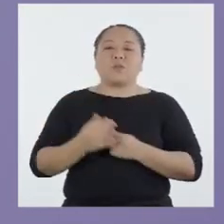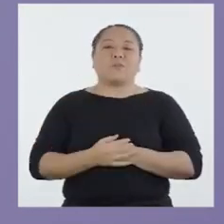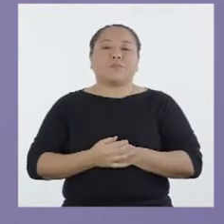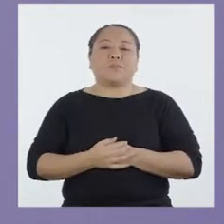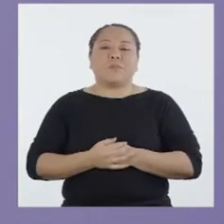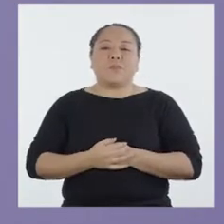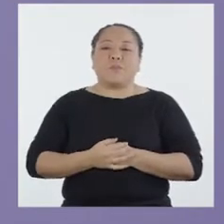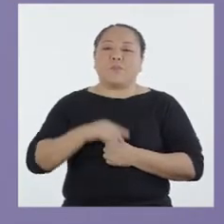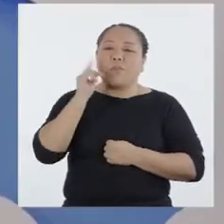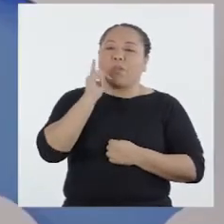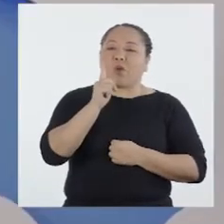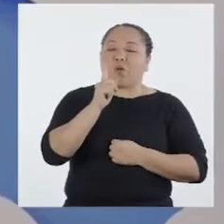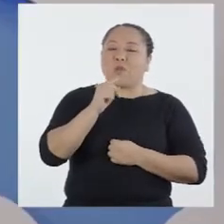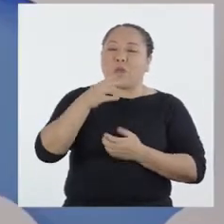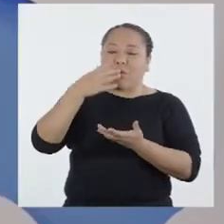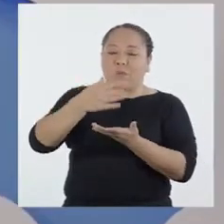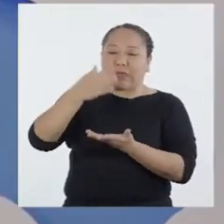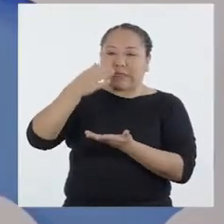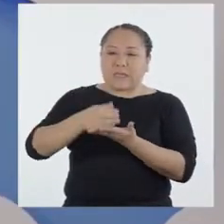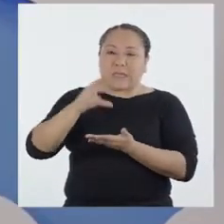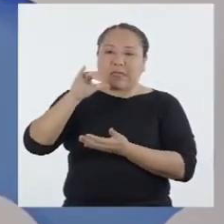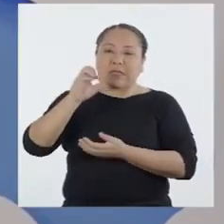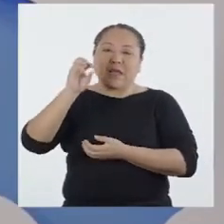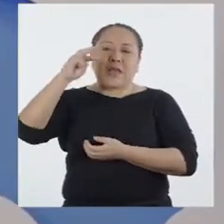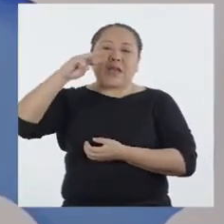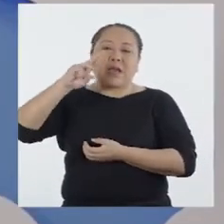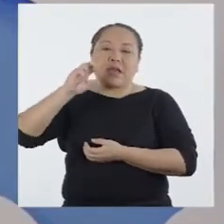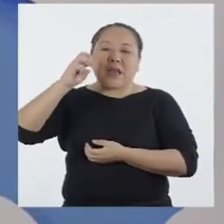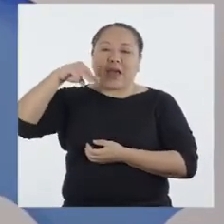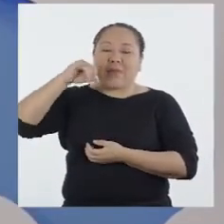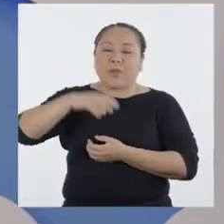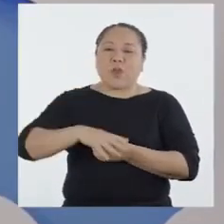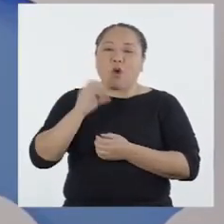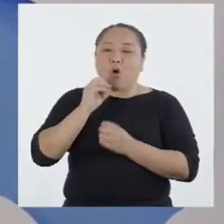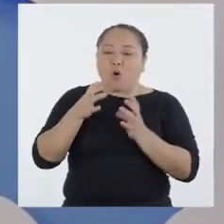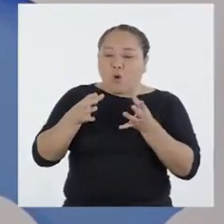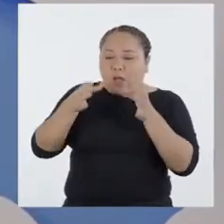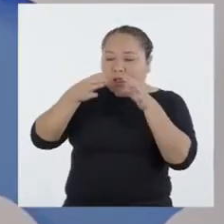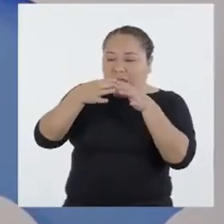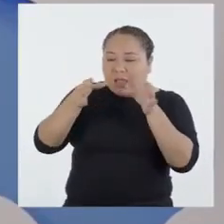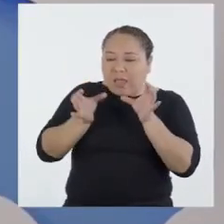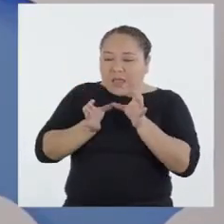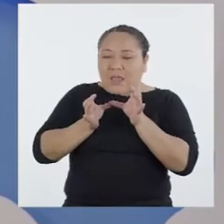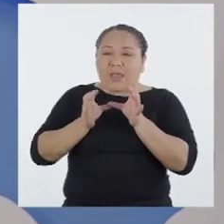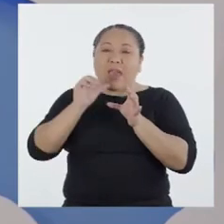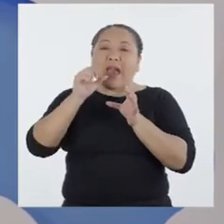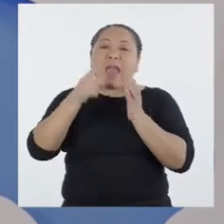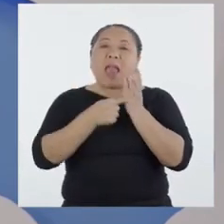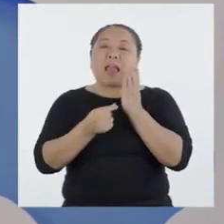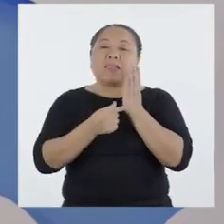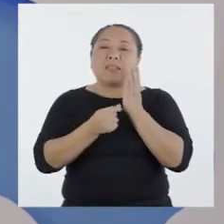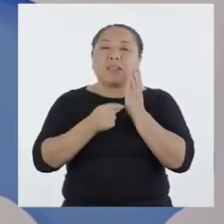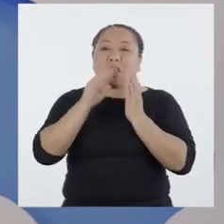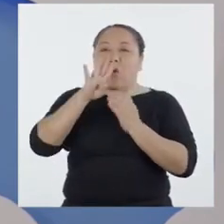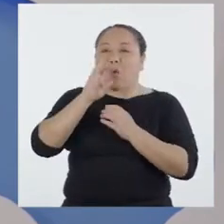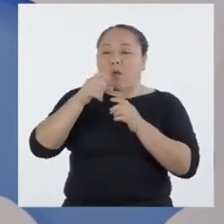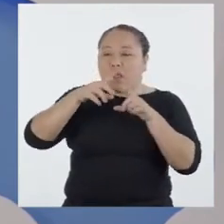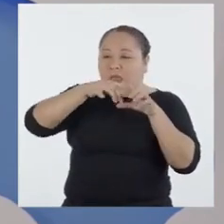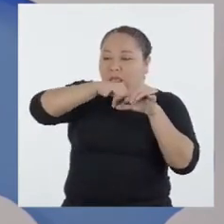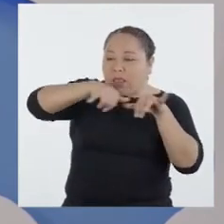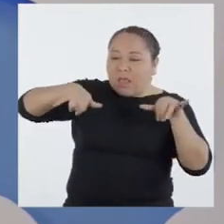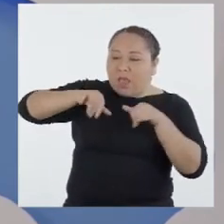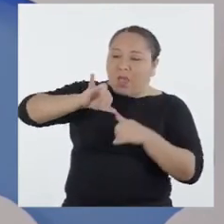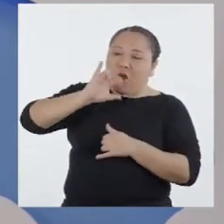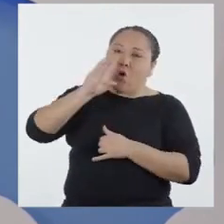elemento debería ser una maceta de cerámica, o una lata grande de aceite de 40 centímetros de diámetro y